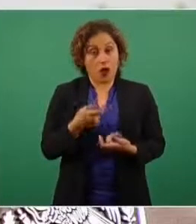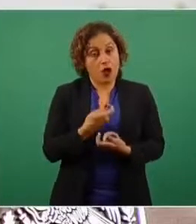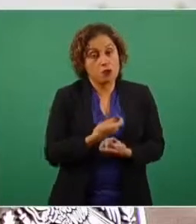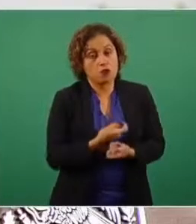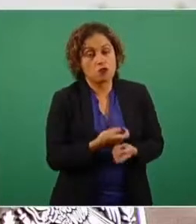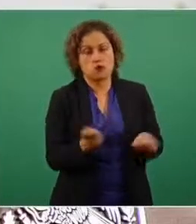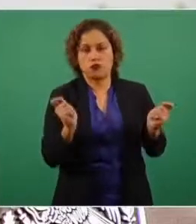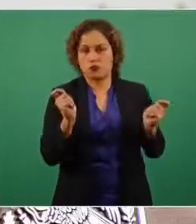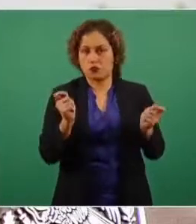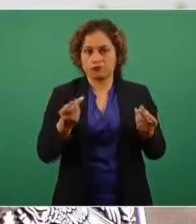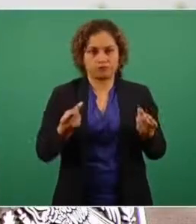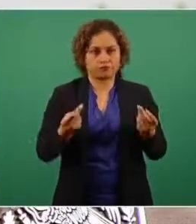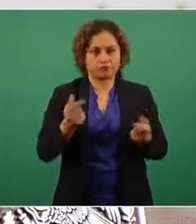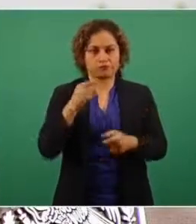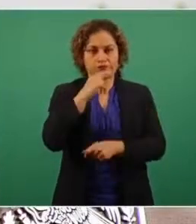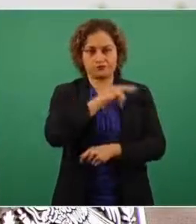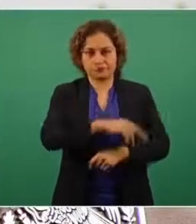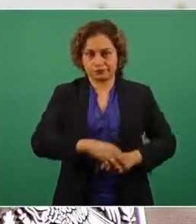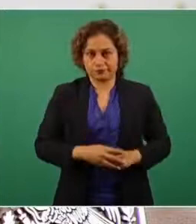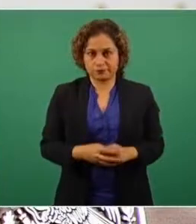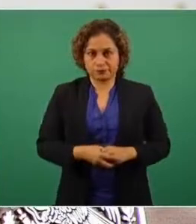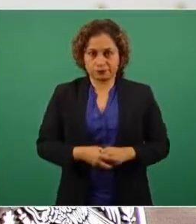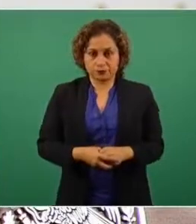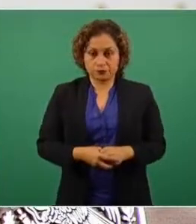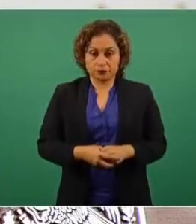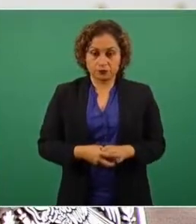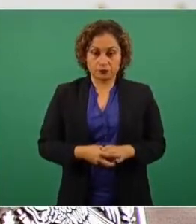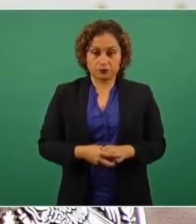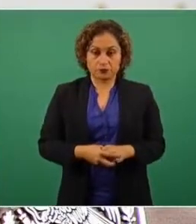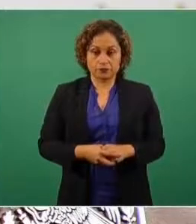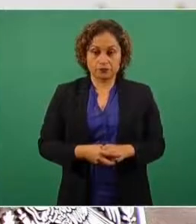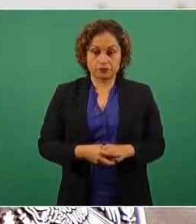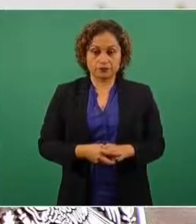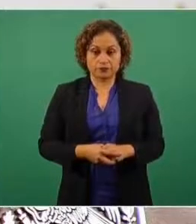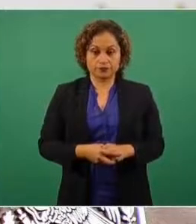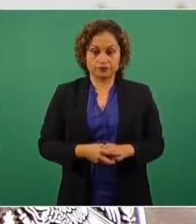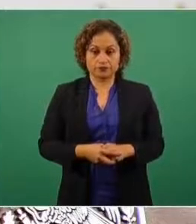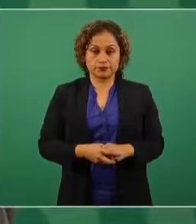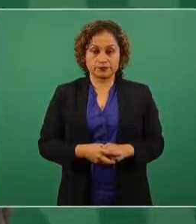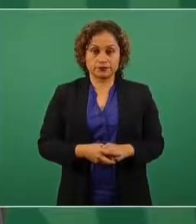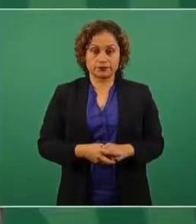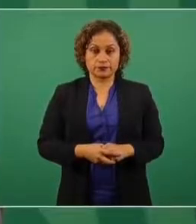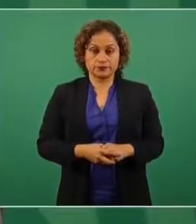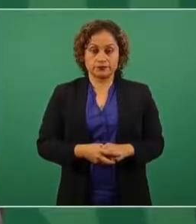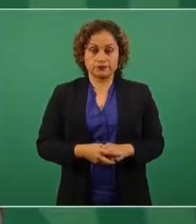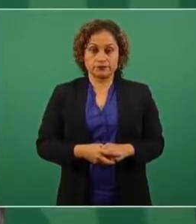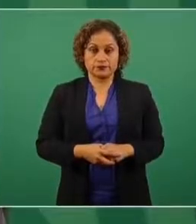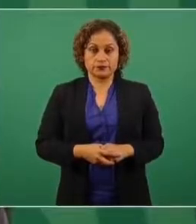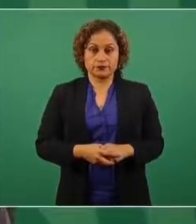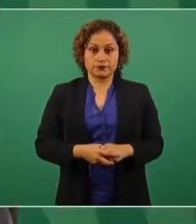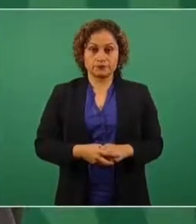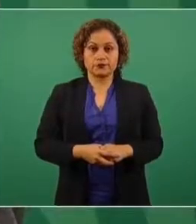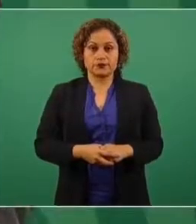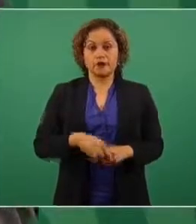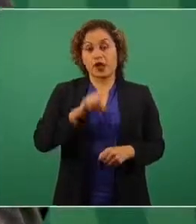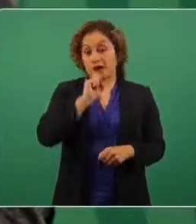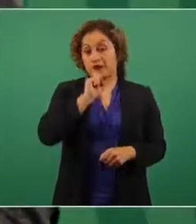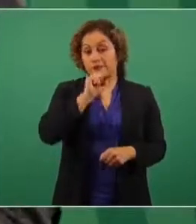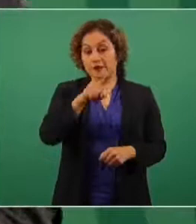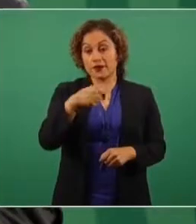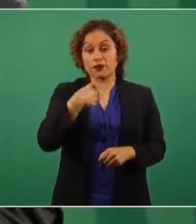y también informar